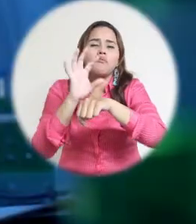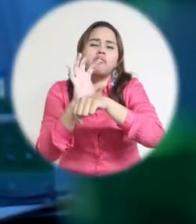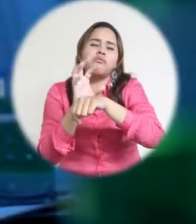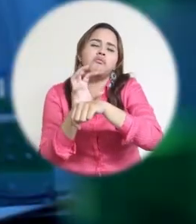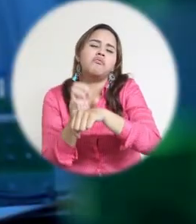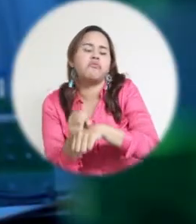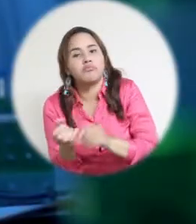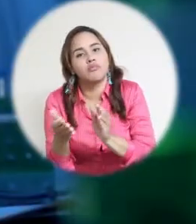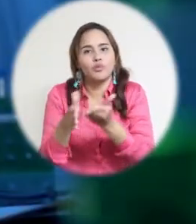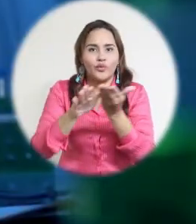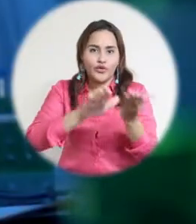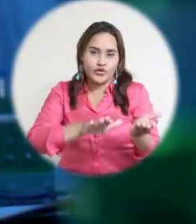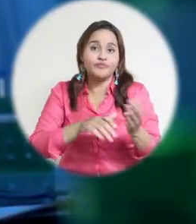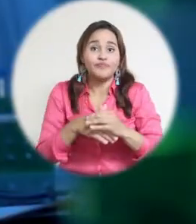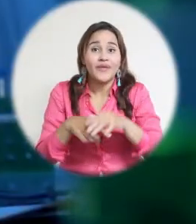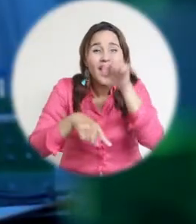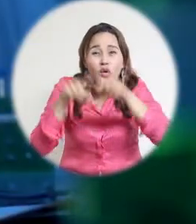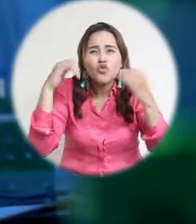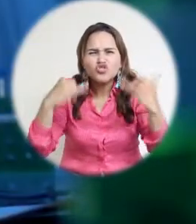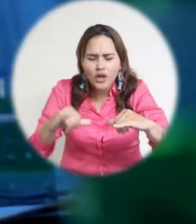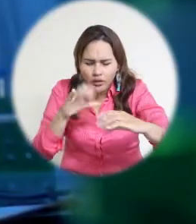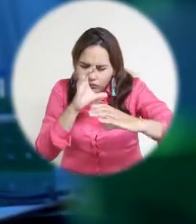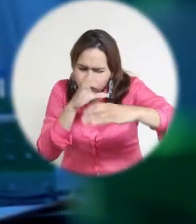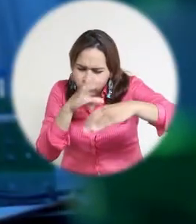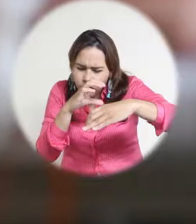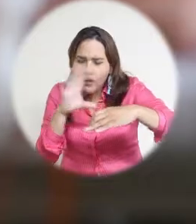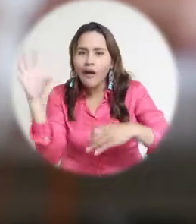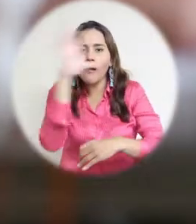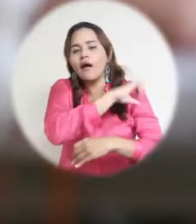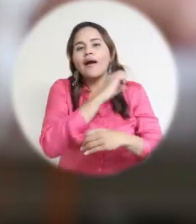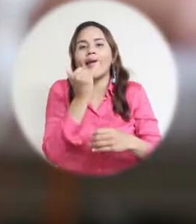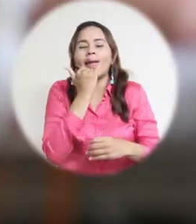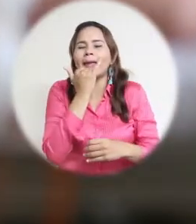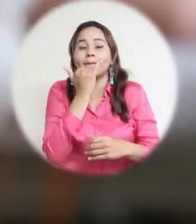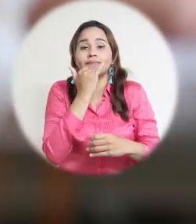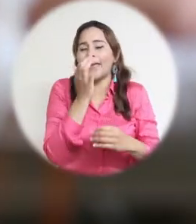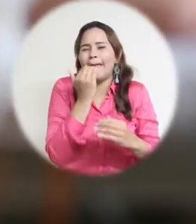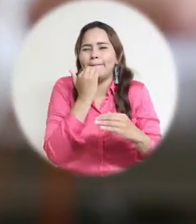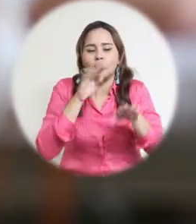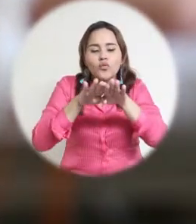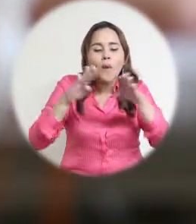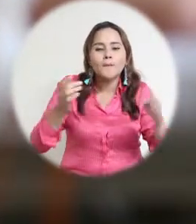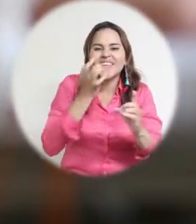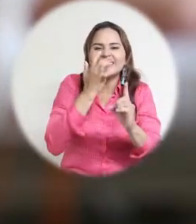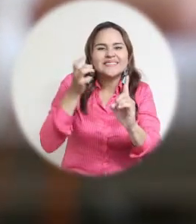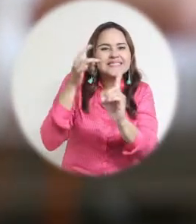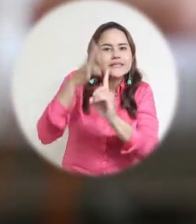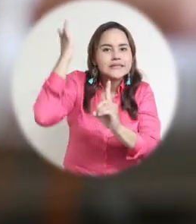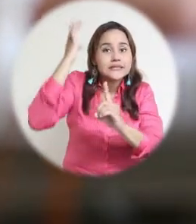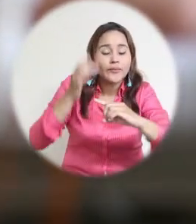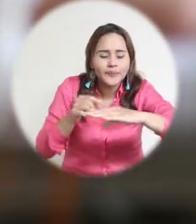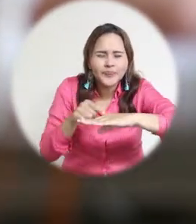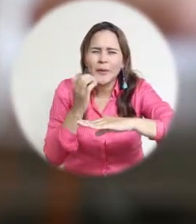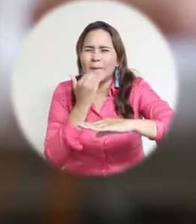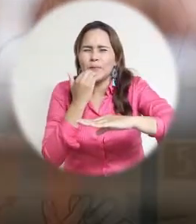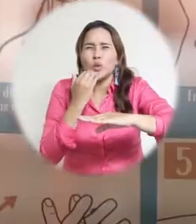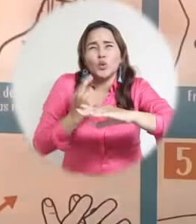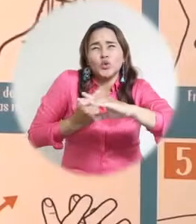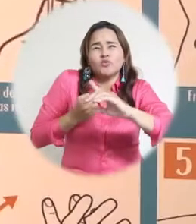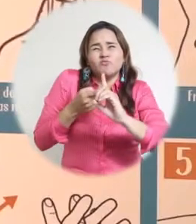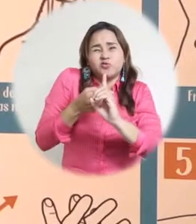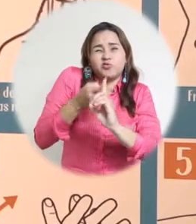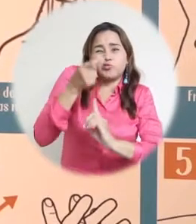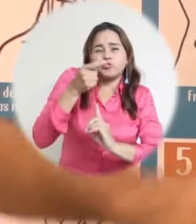estudios, por ejemplo, que muestran que en superficies metálicas, si yo coloco un coronavirus y le pongo temperaturas por encima de